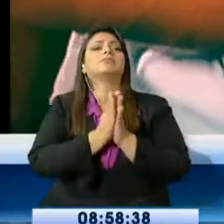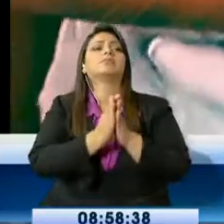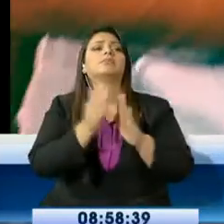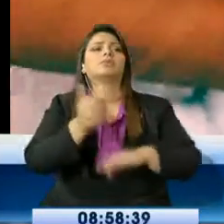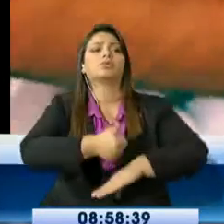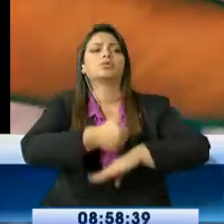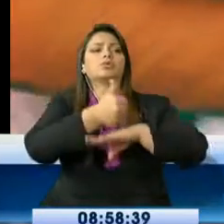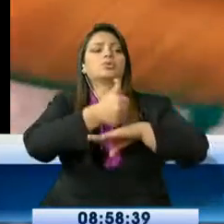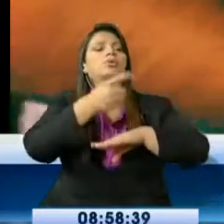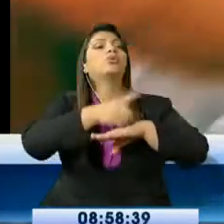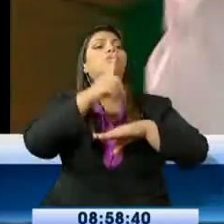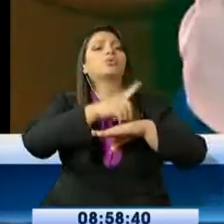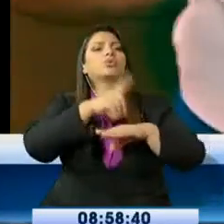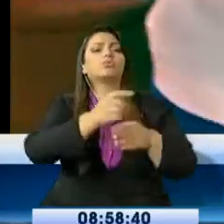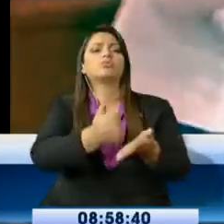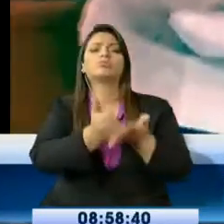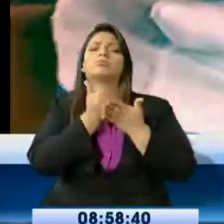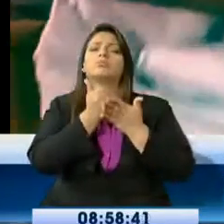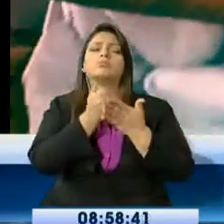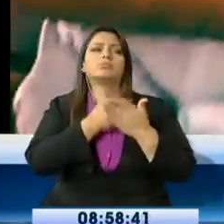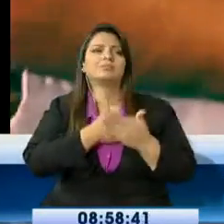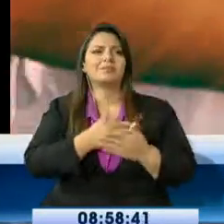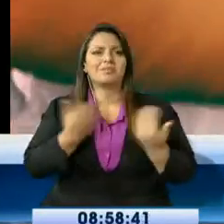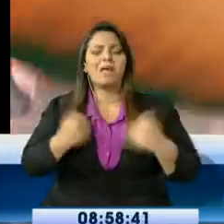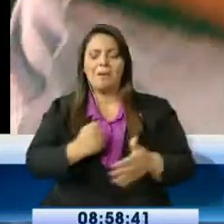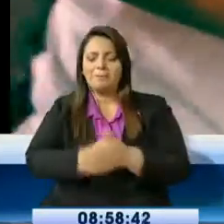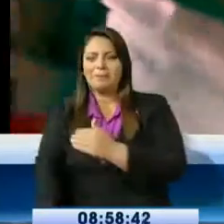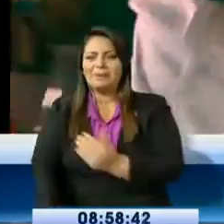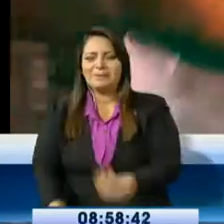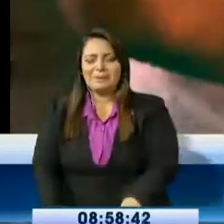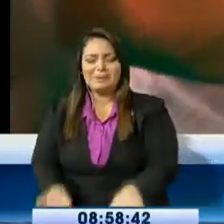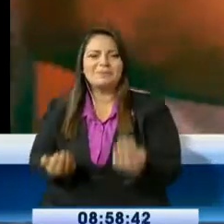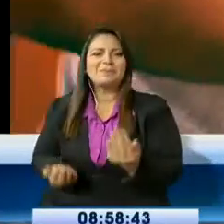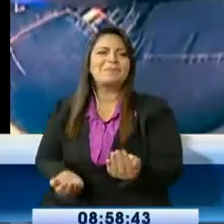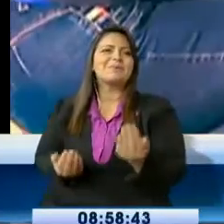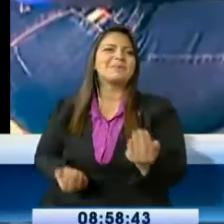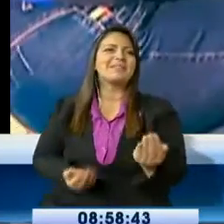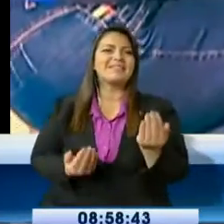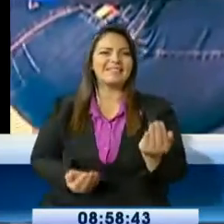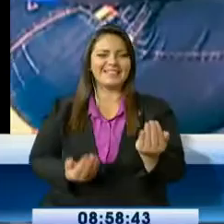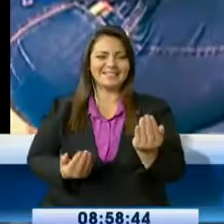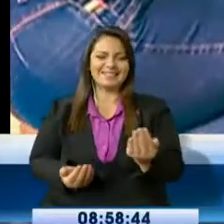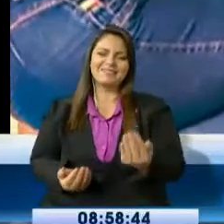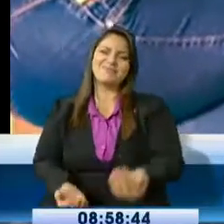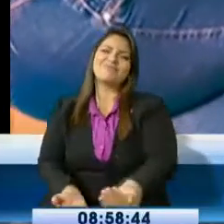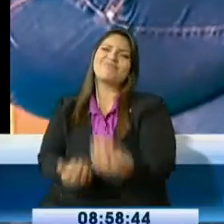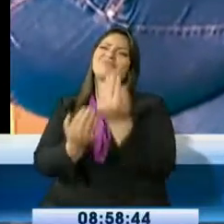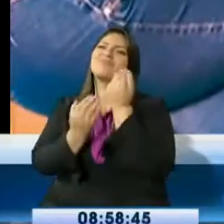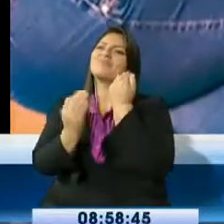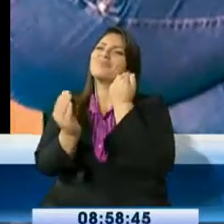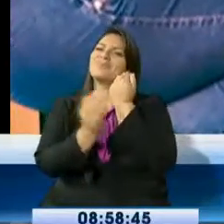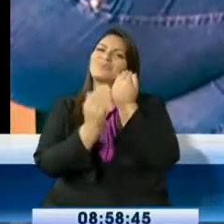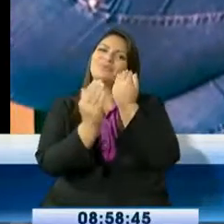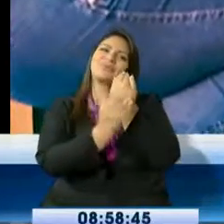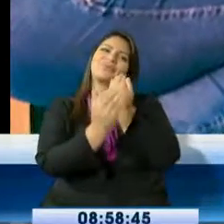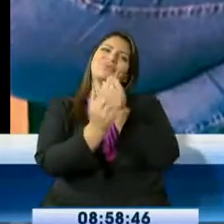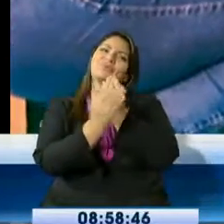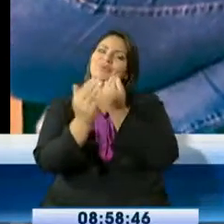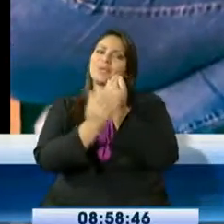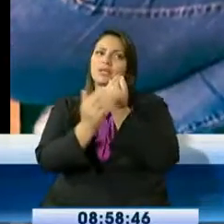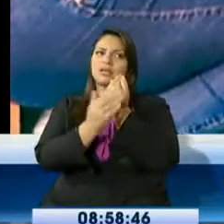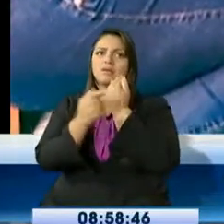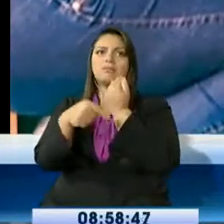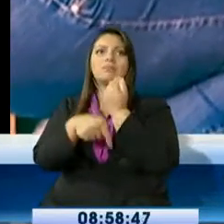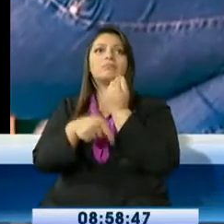a su bebé en sus brazos y gracias a su decisión de no consumir más y los constantes controles médicos, el pequeño no ha sufrido